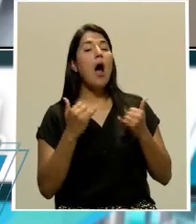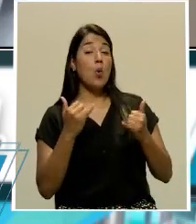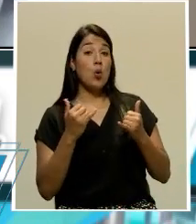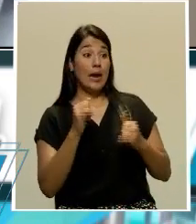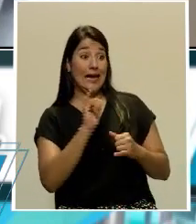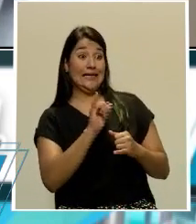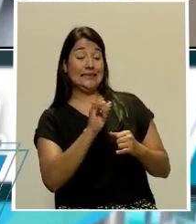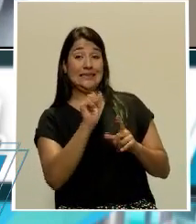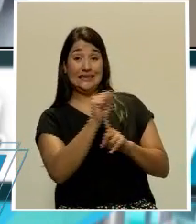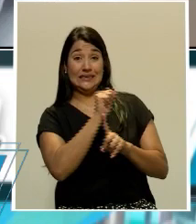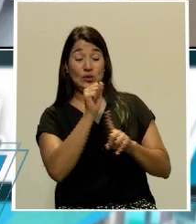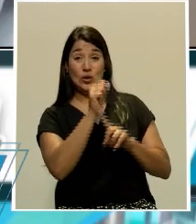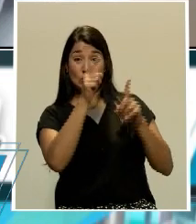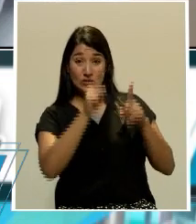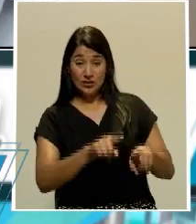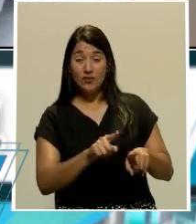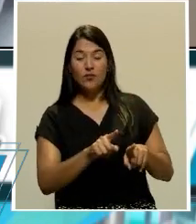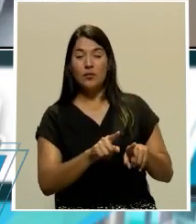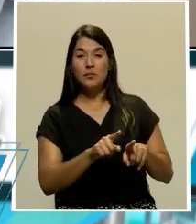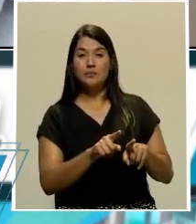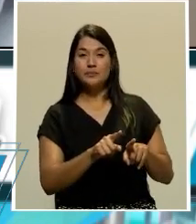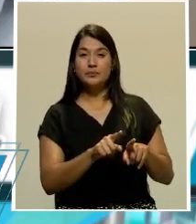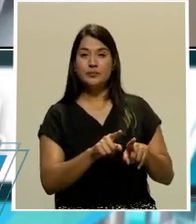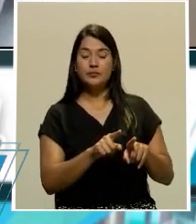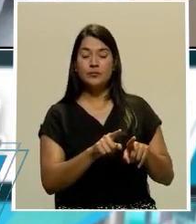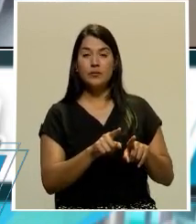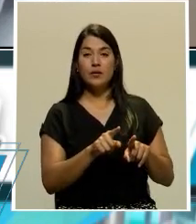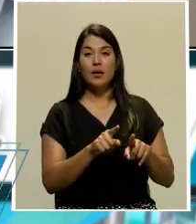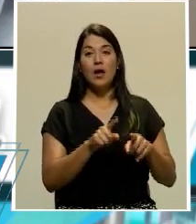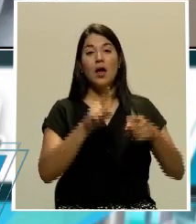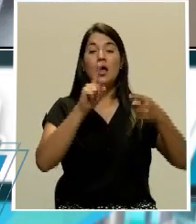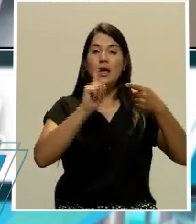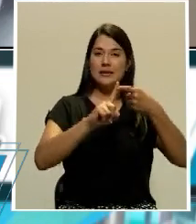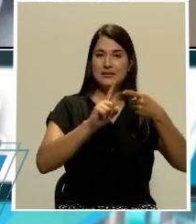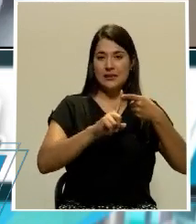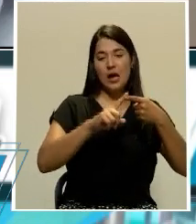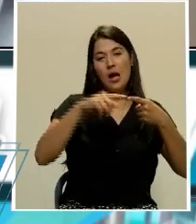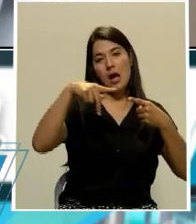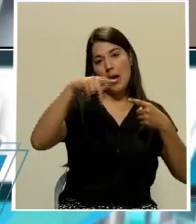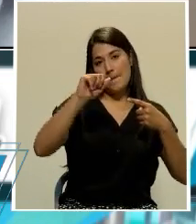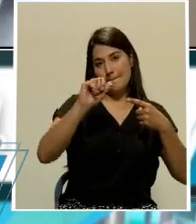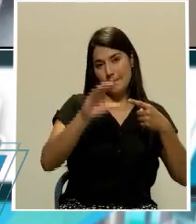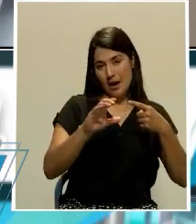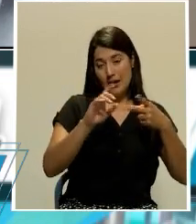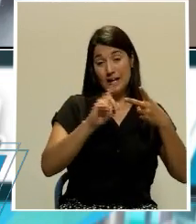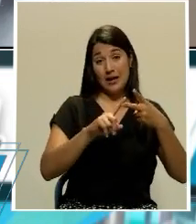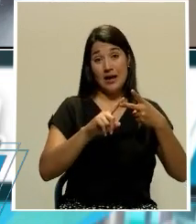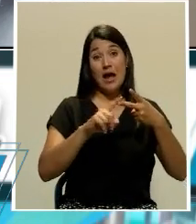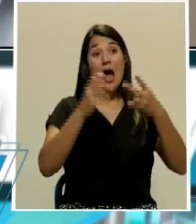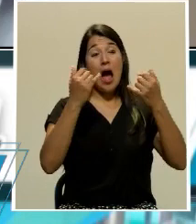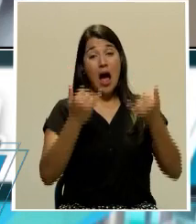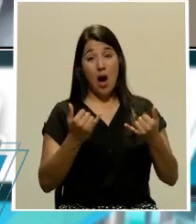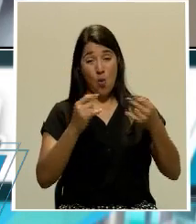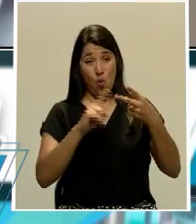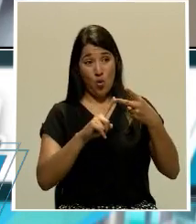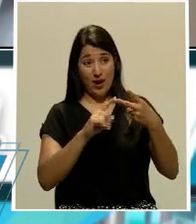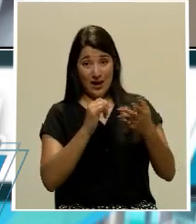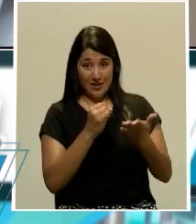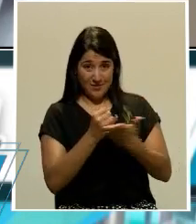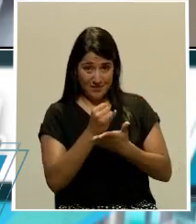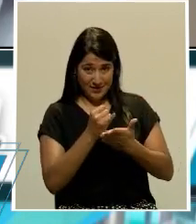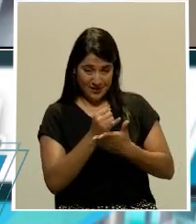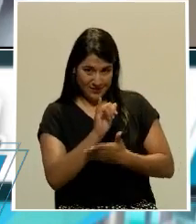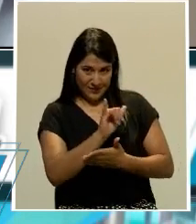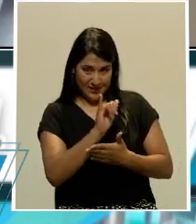de causas? Digamos, está la causa UPAD, ahora se suma esta causa, se abre